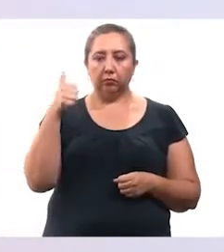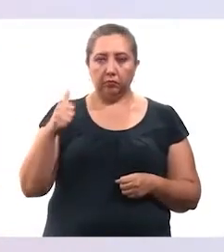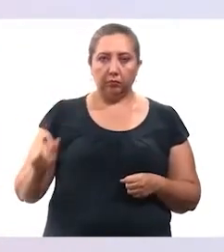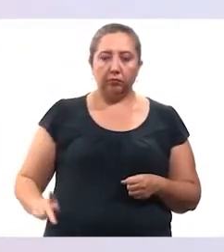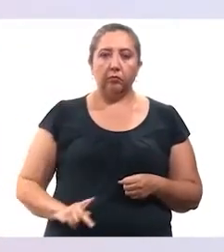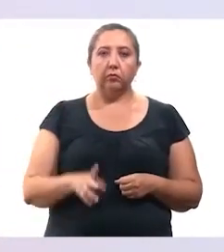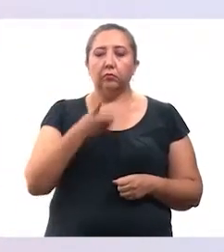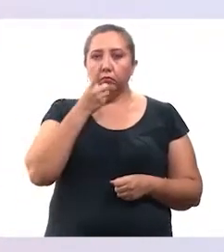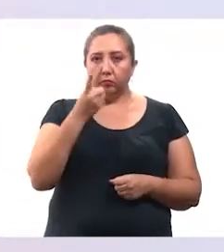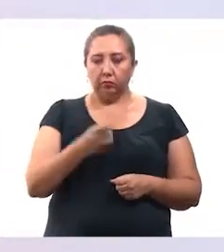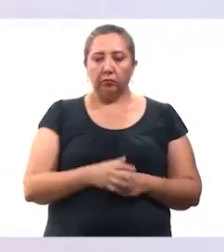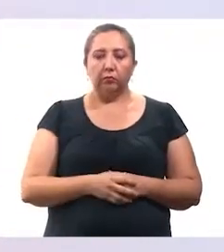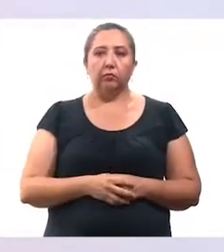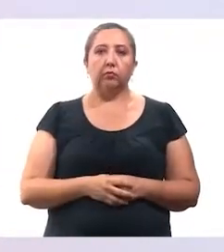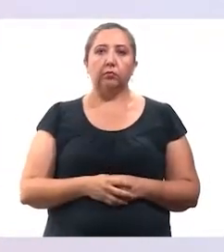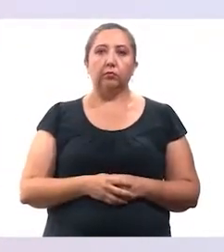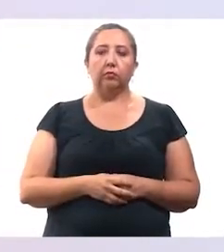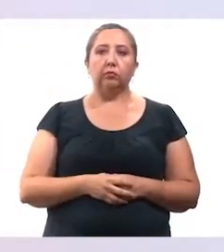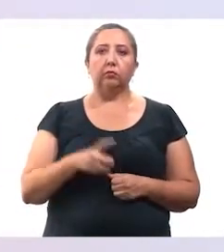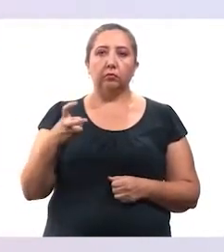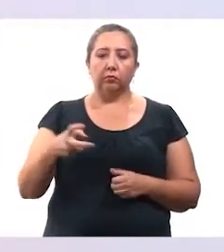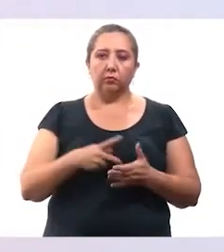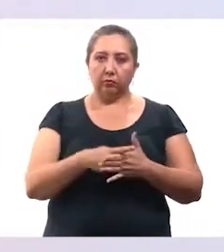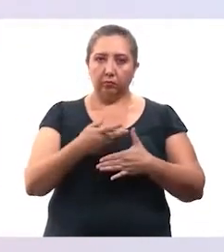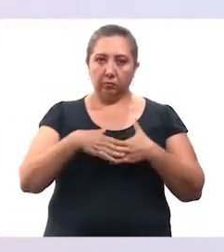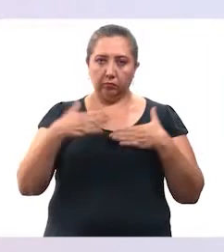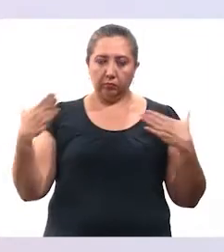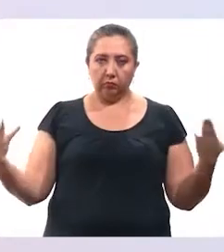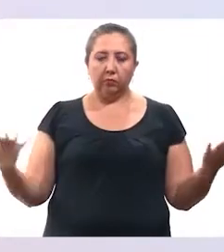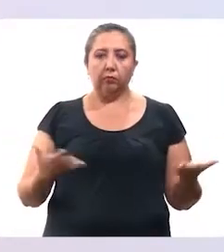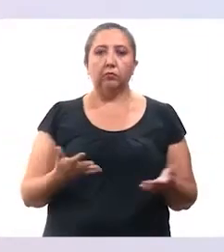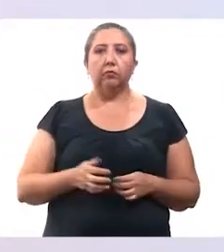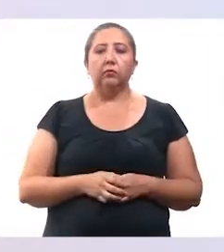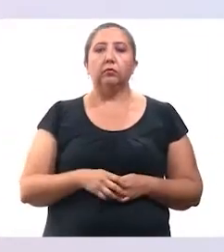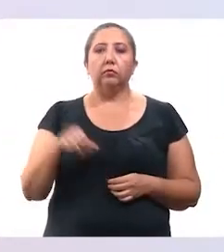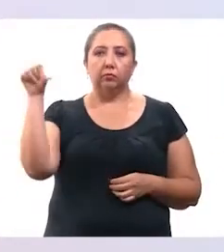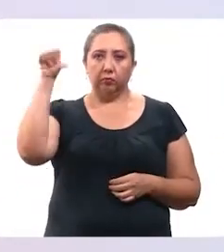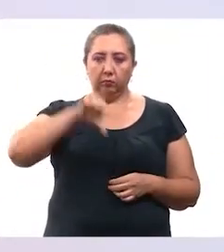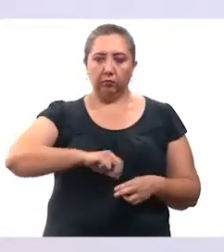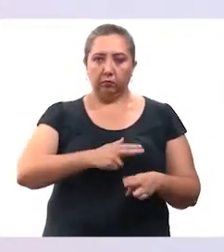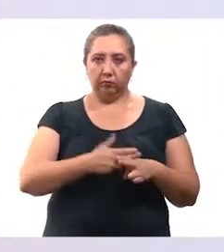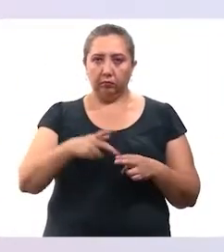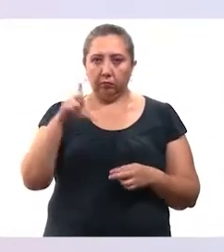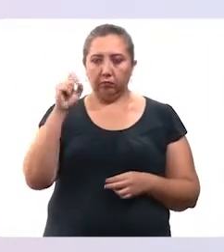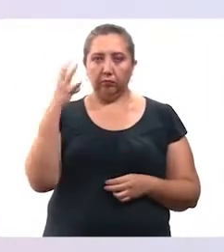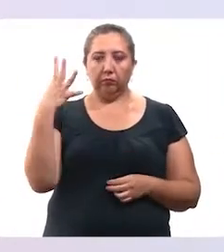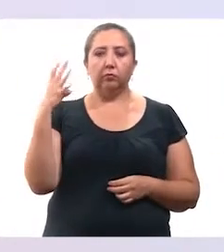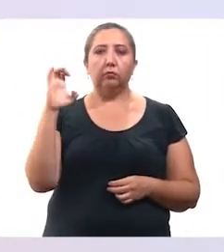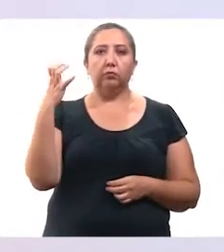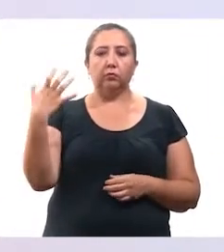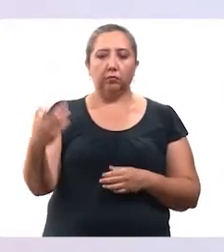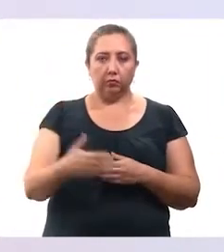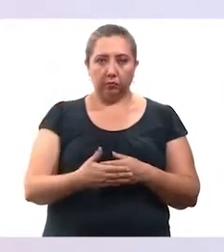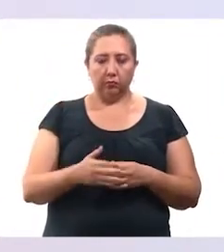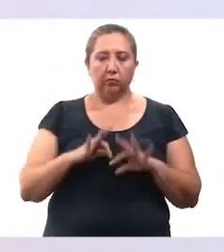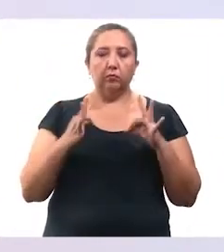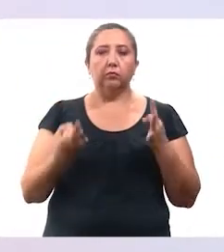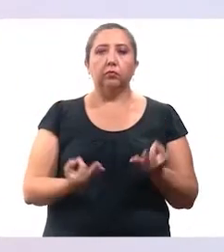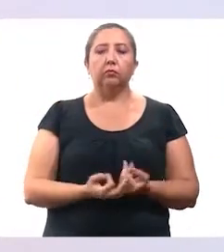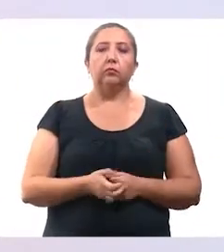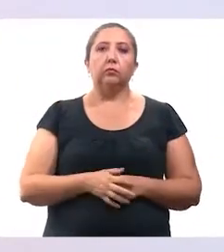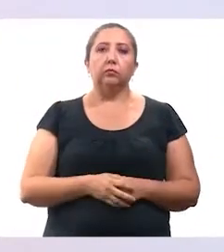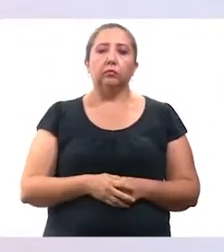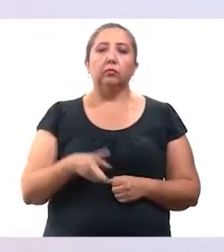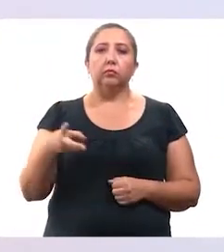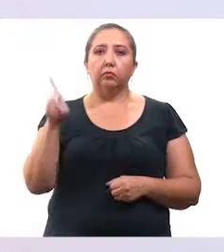sable bakunati mako ian 40 tak 49 javo, teobo, tumek tan kajilo, bok oba, kanzaskap, kunkunul, chapap, zan, yobain, shokcheli